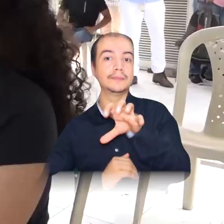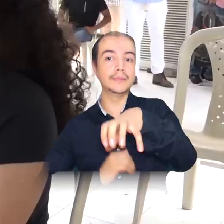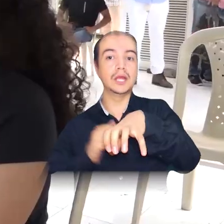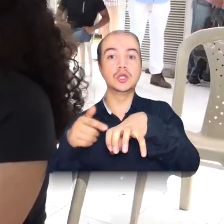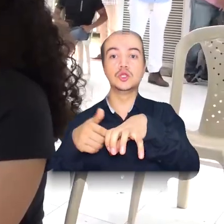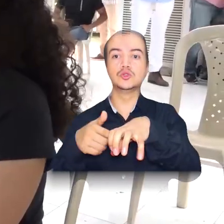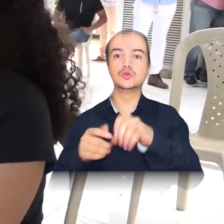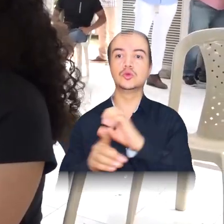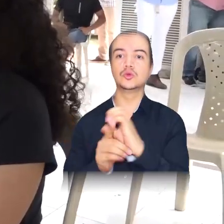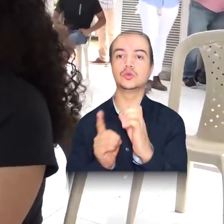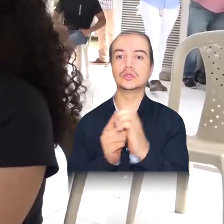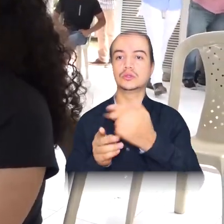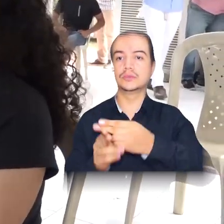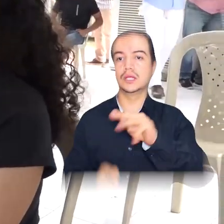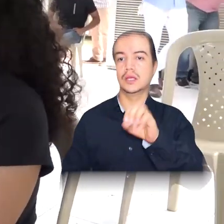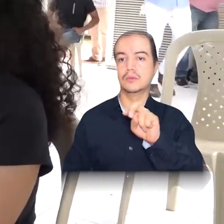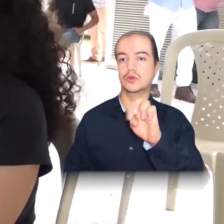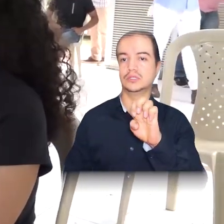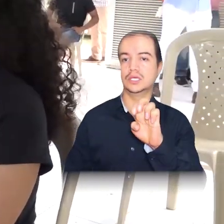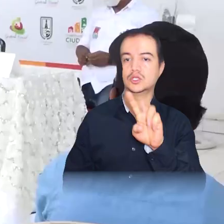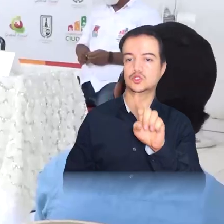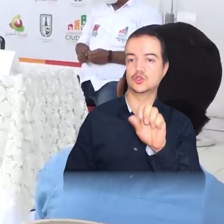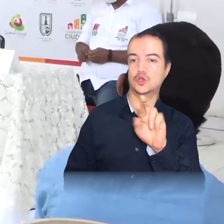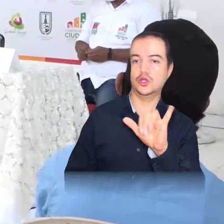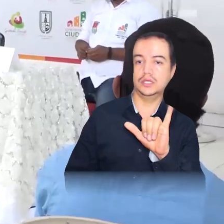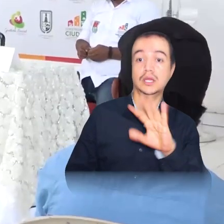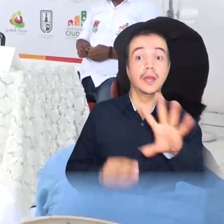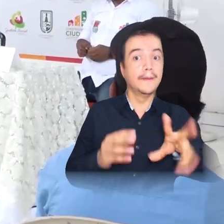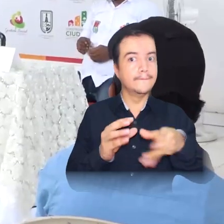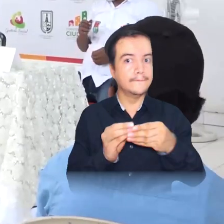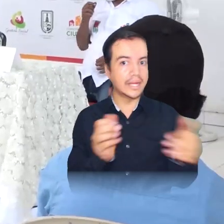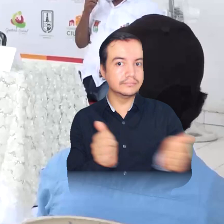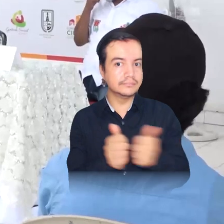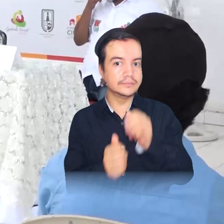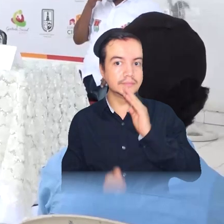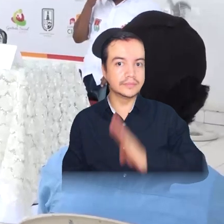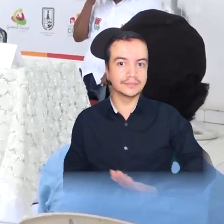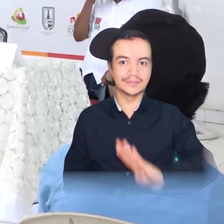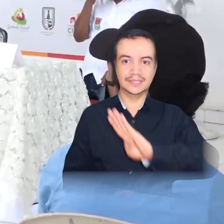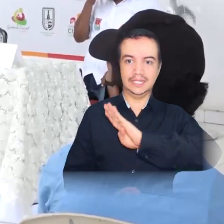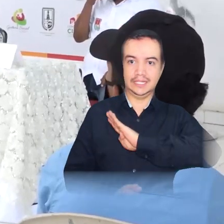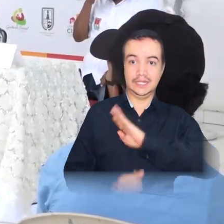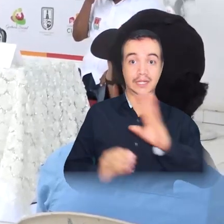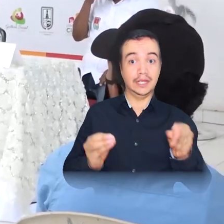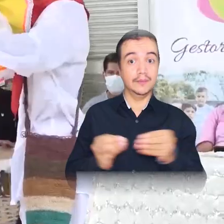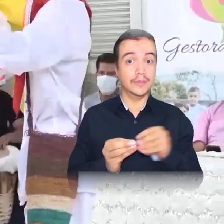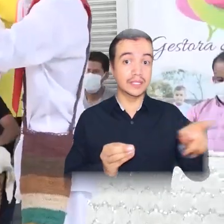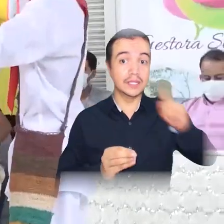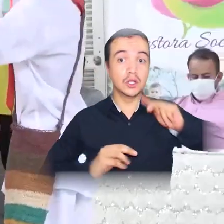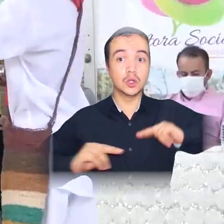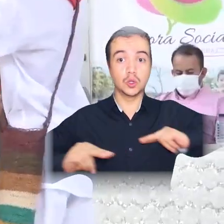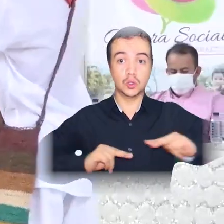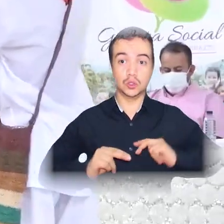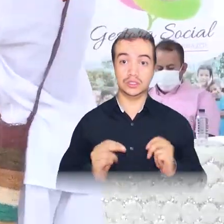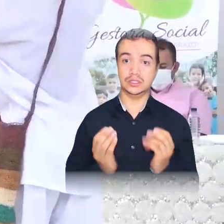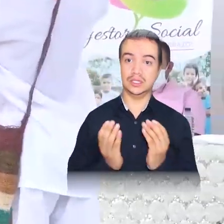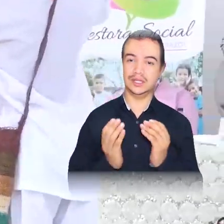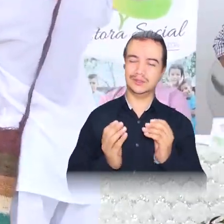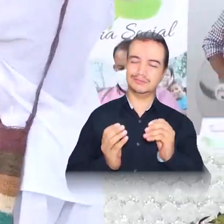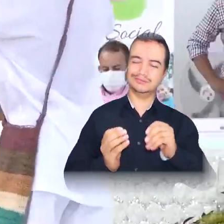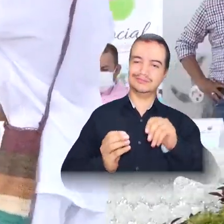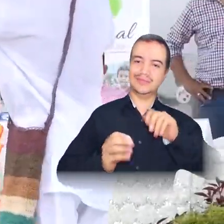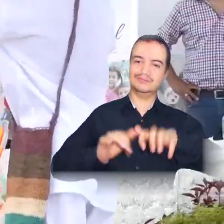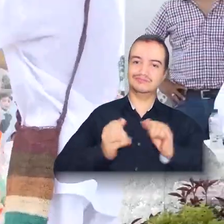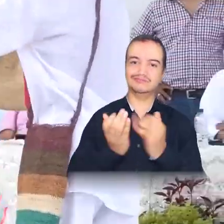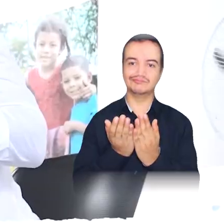Centro Cultural Montessori, y que compartió con el alcalde Roy Enrique García Sánchez y el coordinador de Educación Lorenzo Galeano